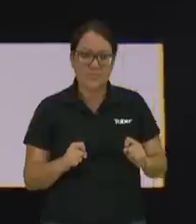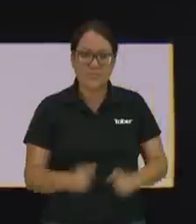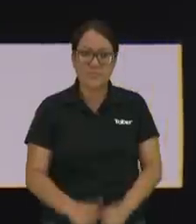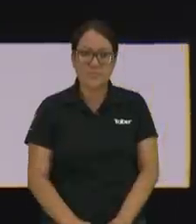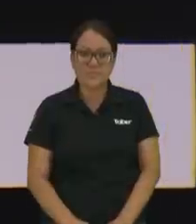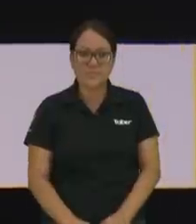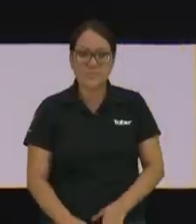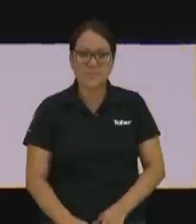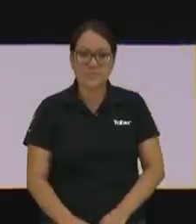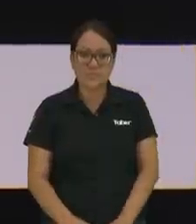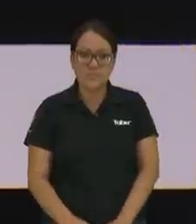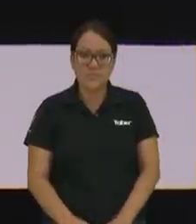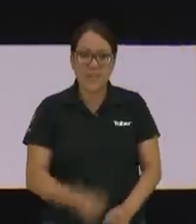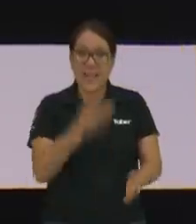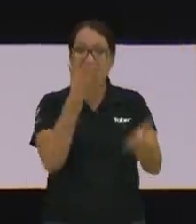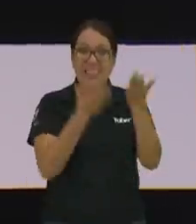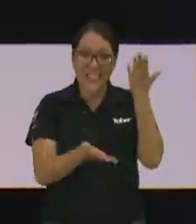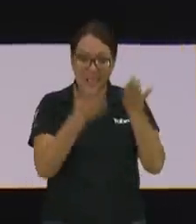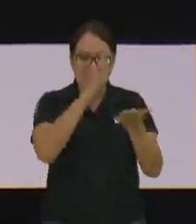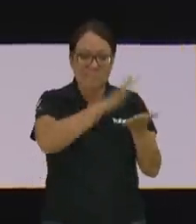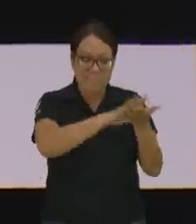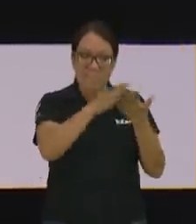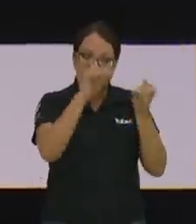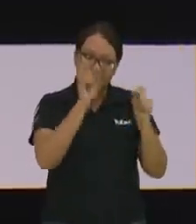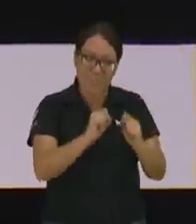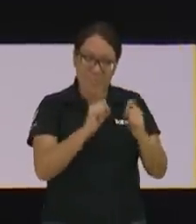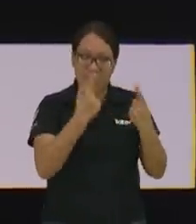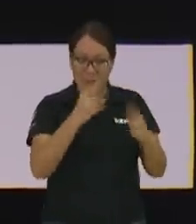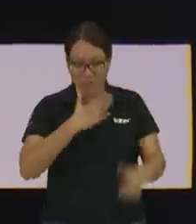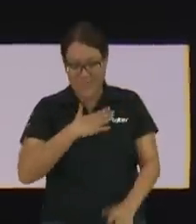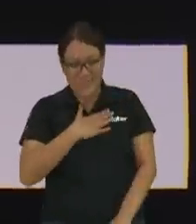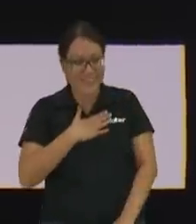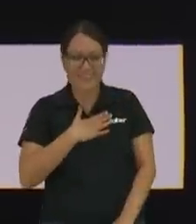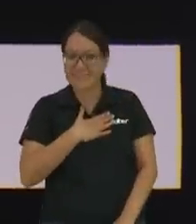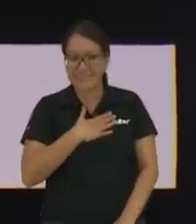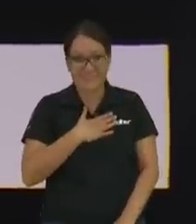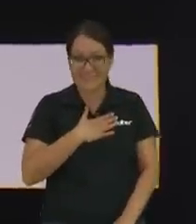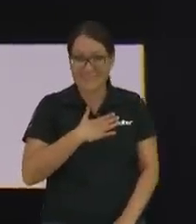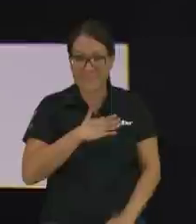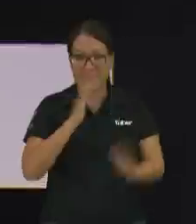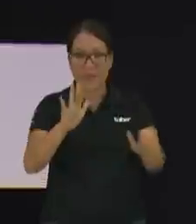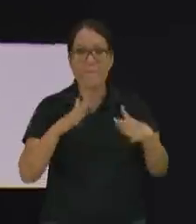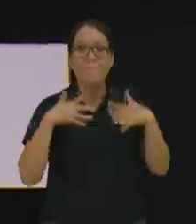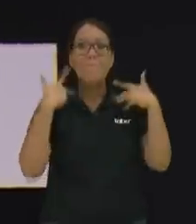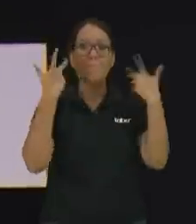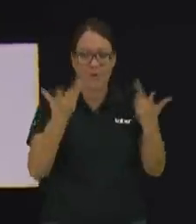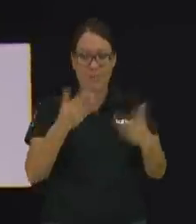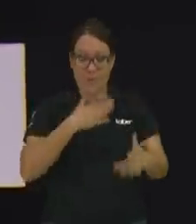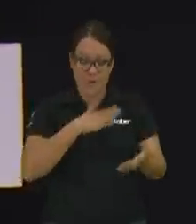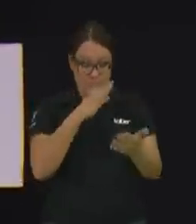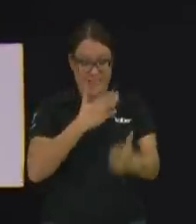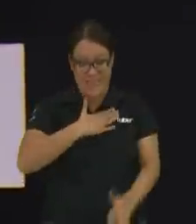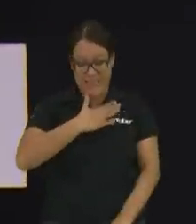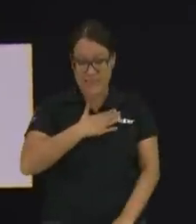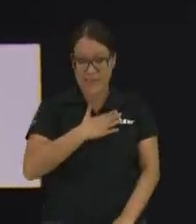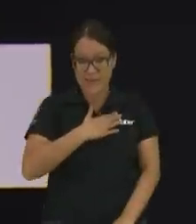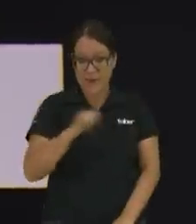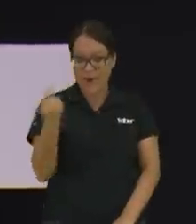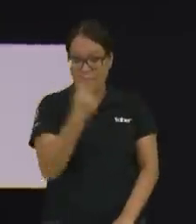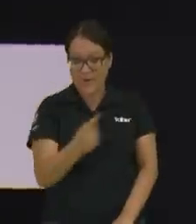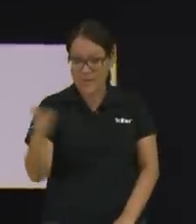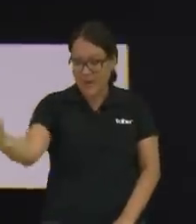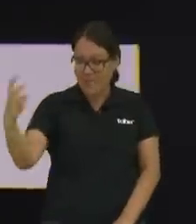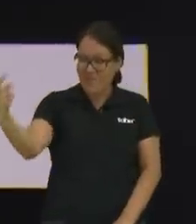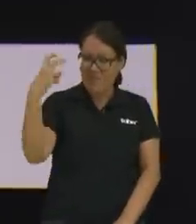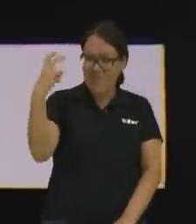Quizás si lo puedes pagar, pero no lo debes de tener porque cuando tú lo tienes es tropezadero para el otro. Y la Biblia